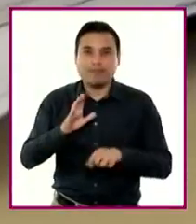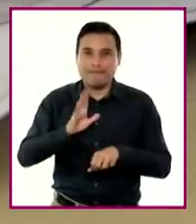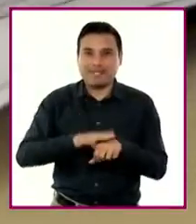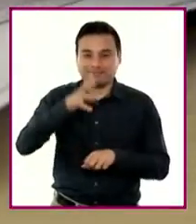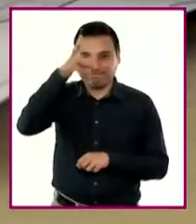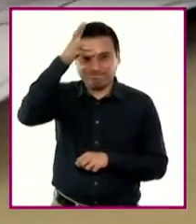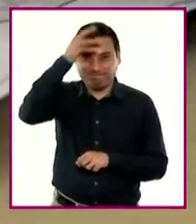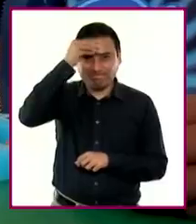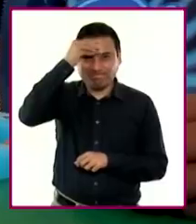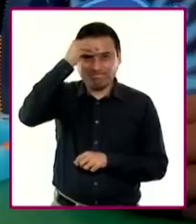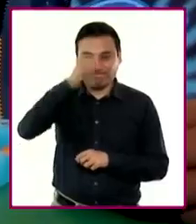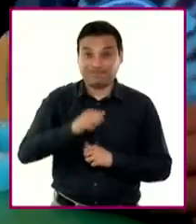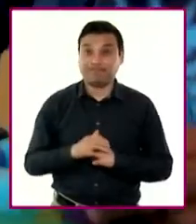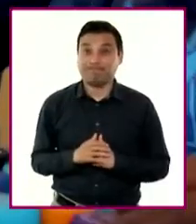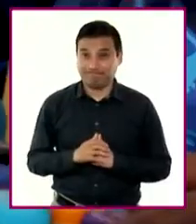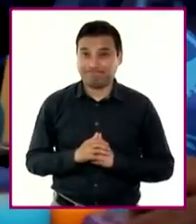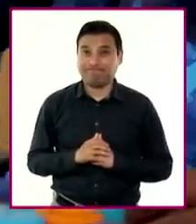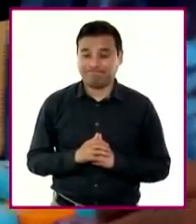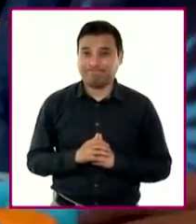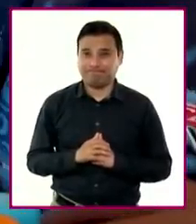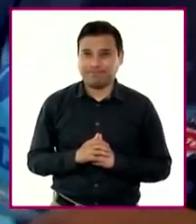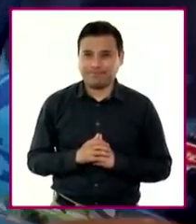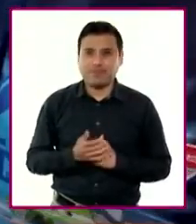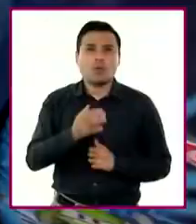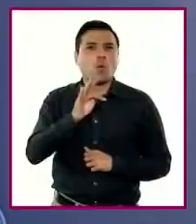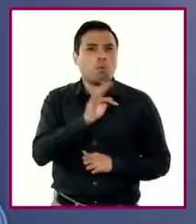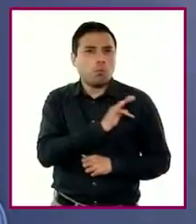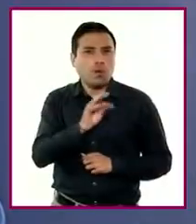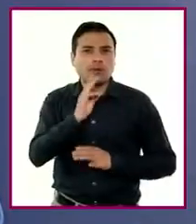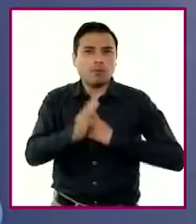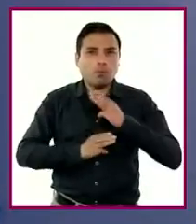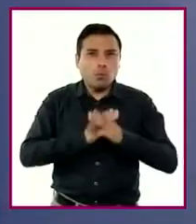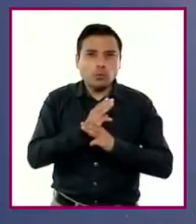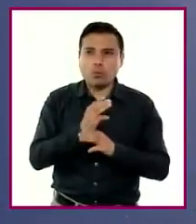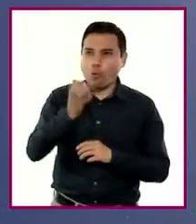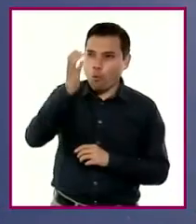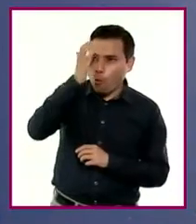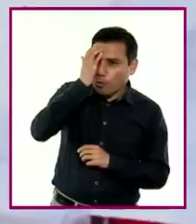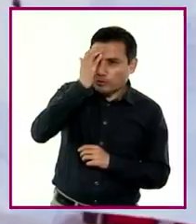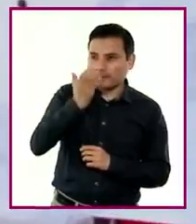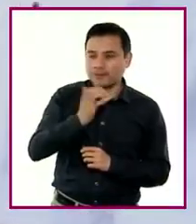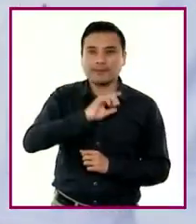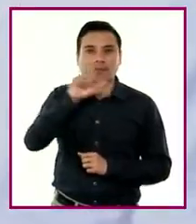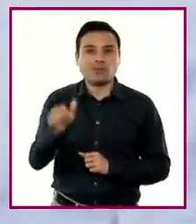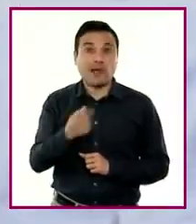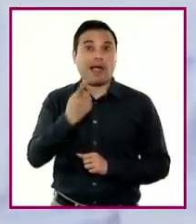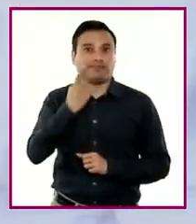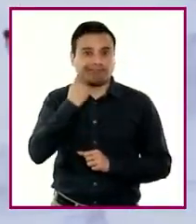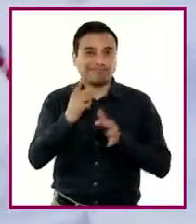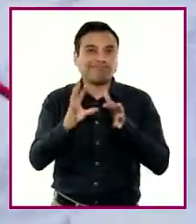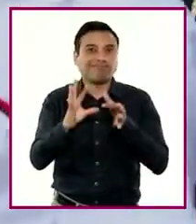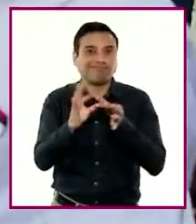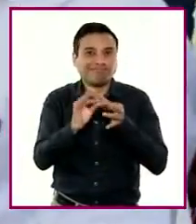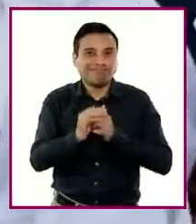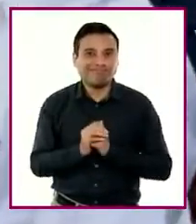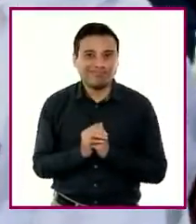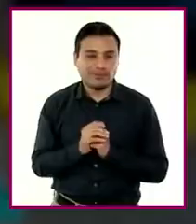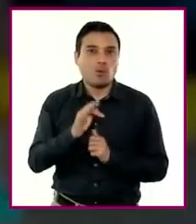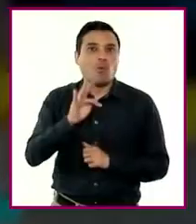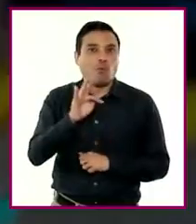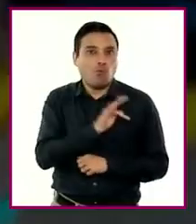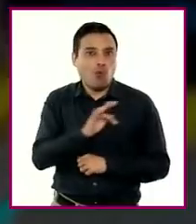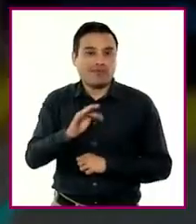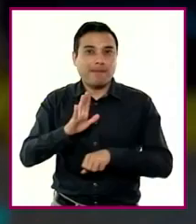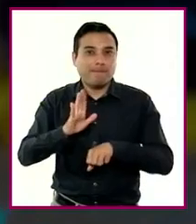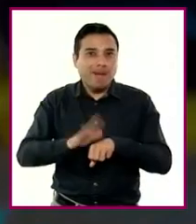de sus ideas iniciales, para describir el mundo hacia ideas más elaboradas en la que construyen conocimientos